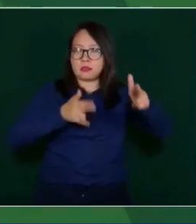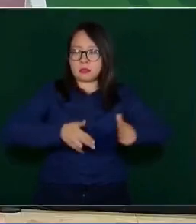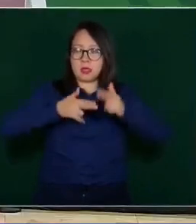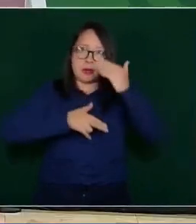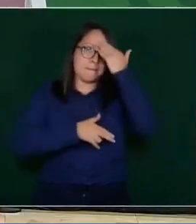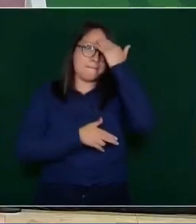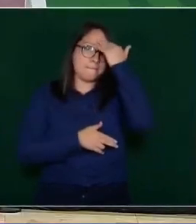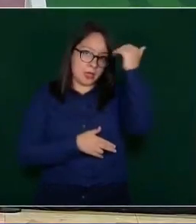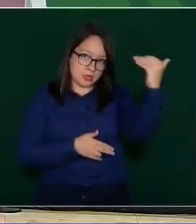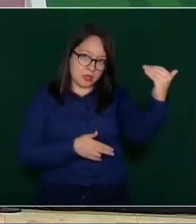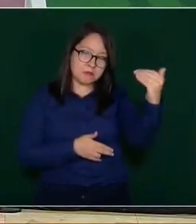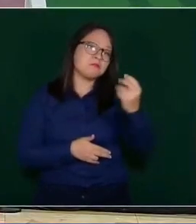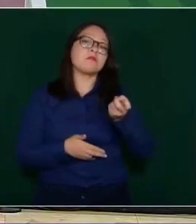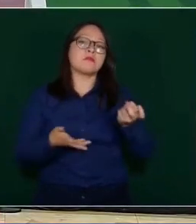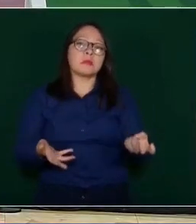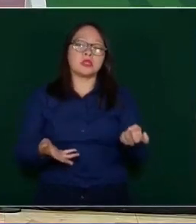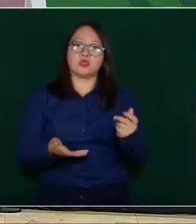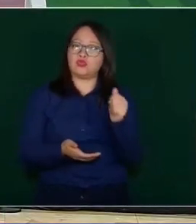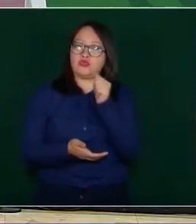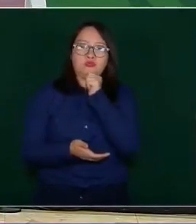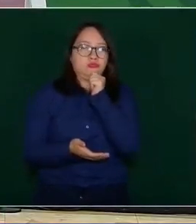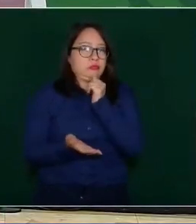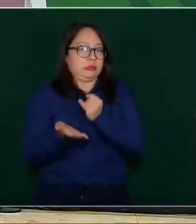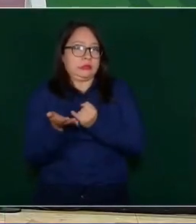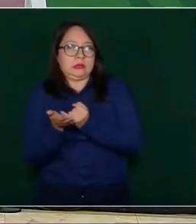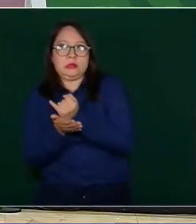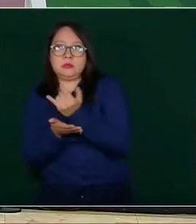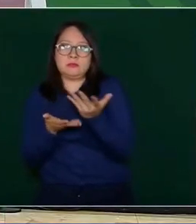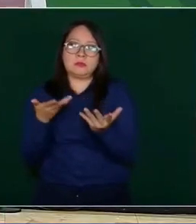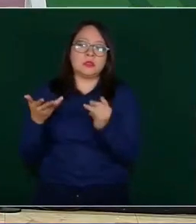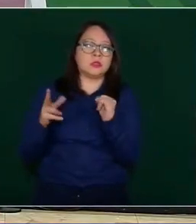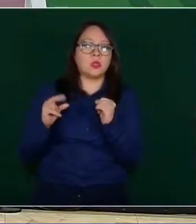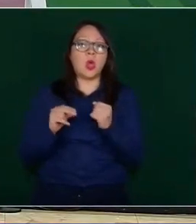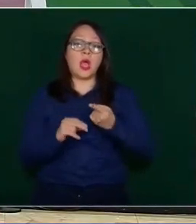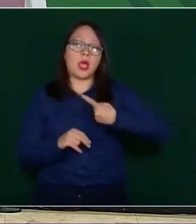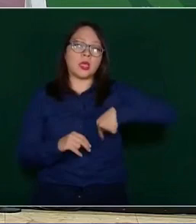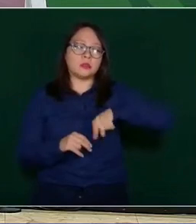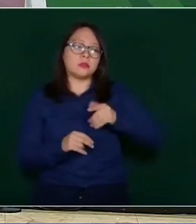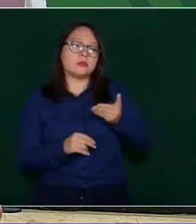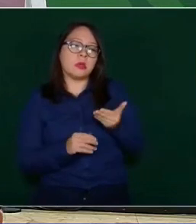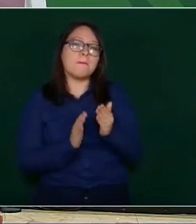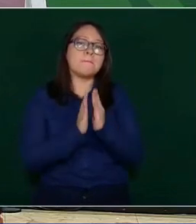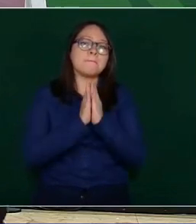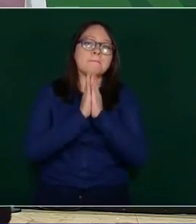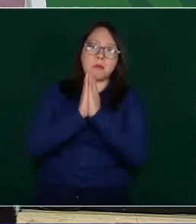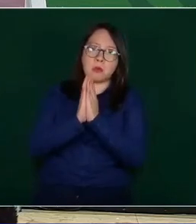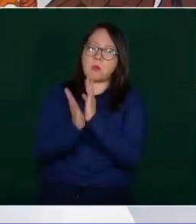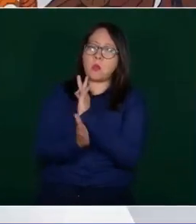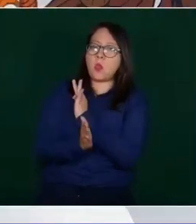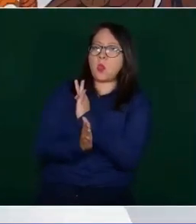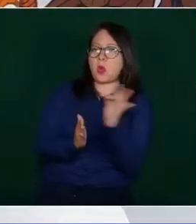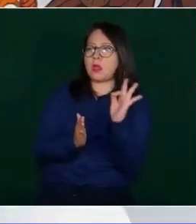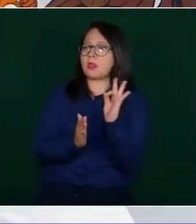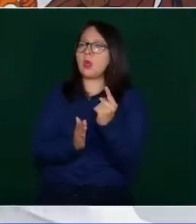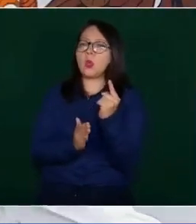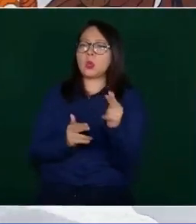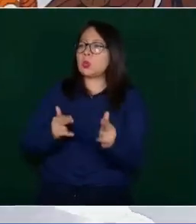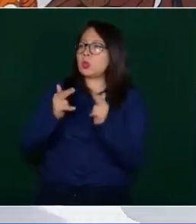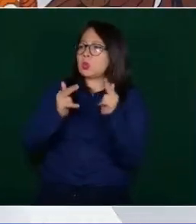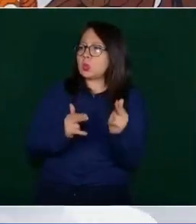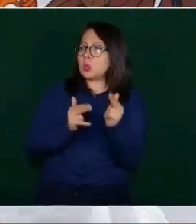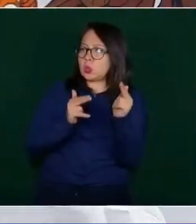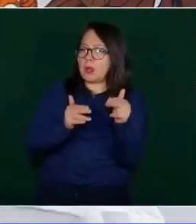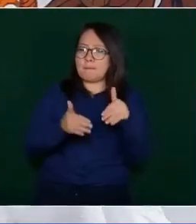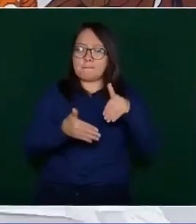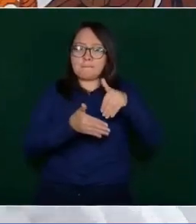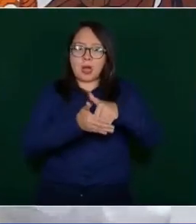eso no se ha determinado todavía, piden ellos la posibilidad de que haya una estación del Tren Maya y se